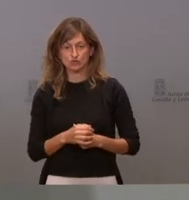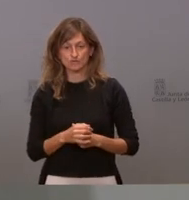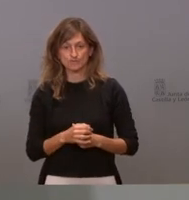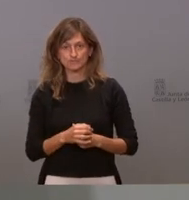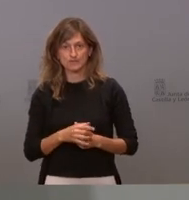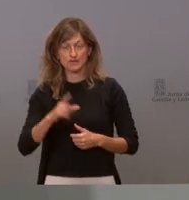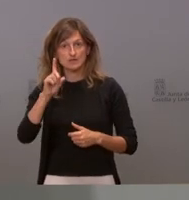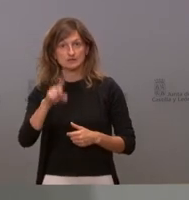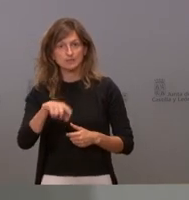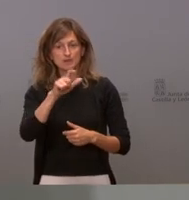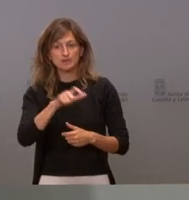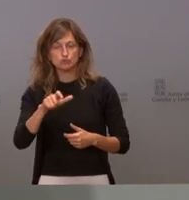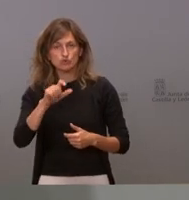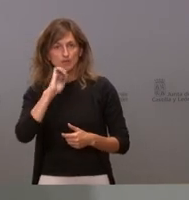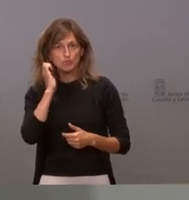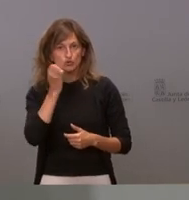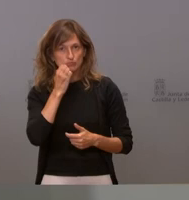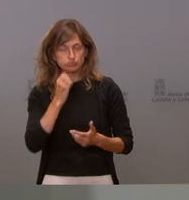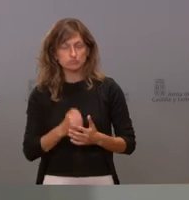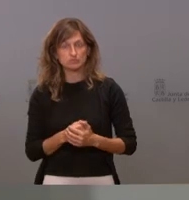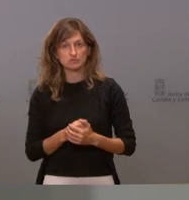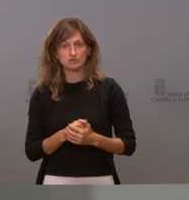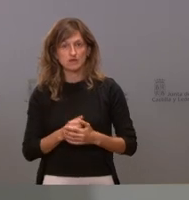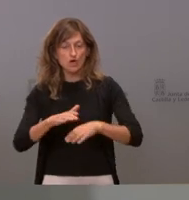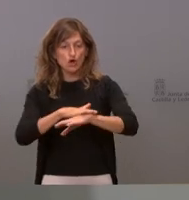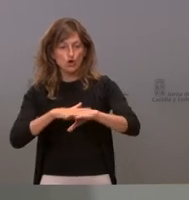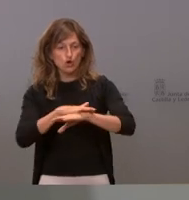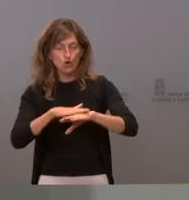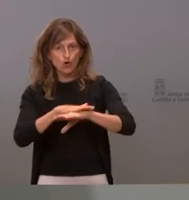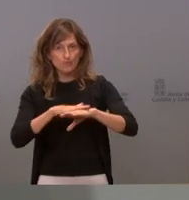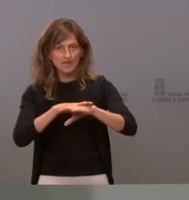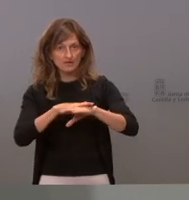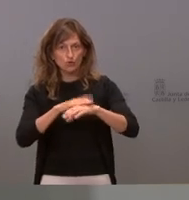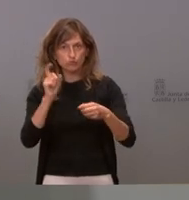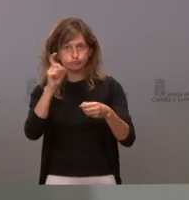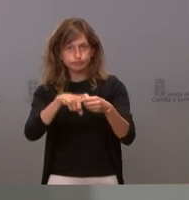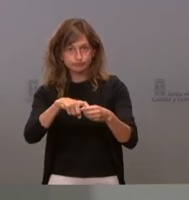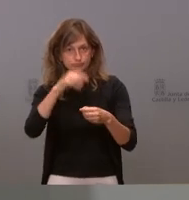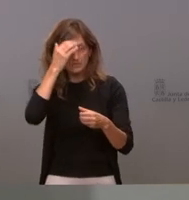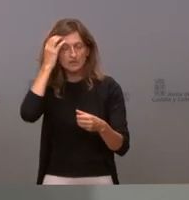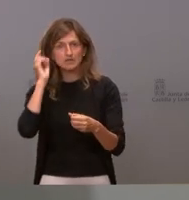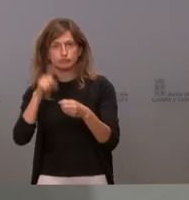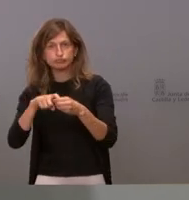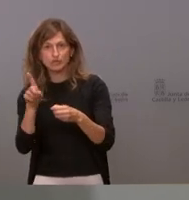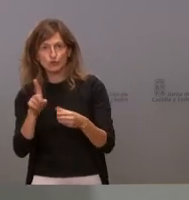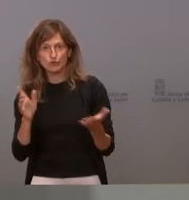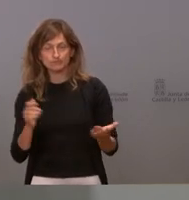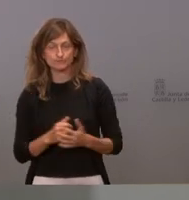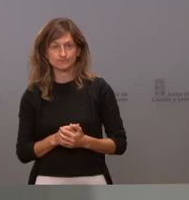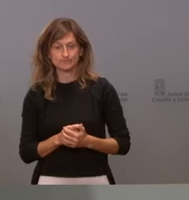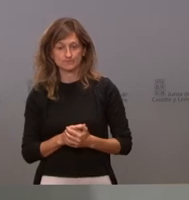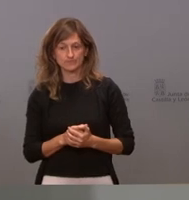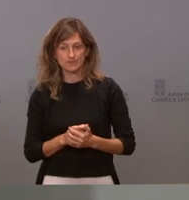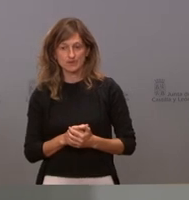hay gente que se queja de que el gobierno interviene y de que no interviene nosotros